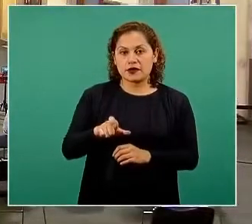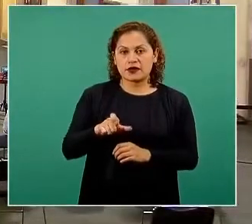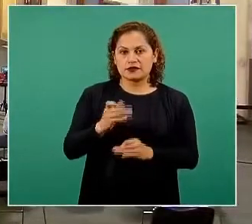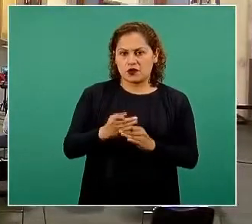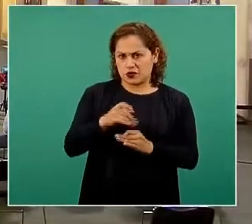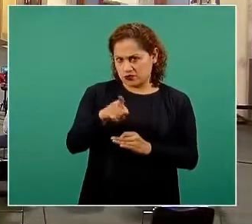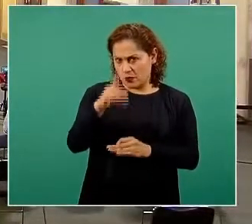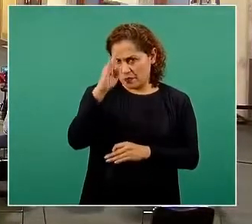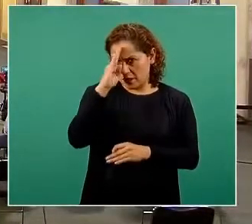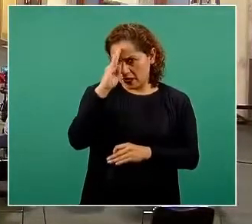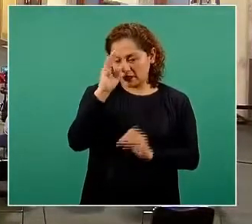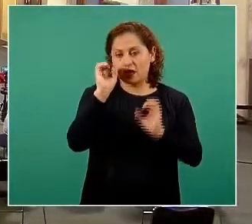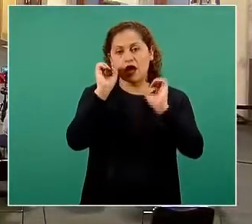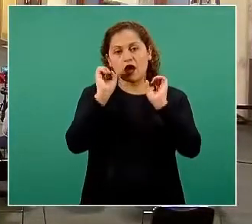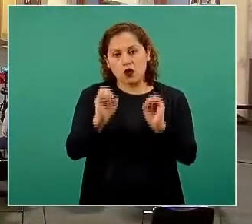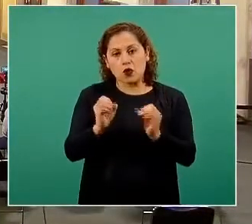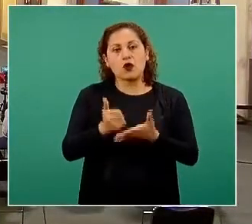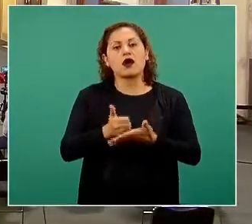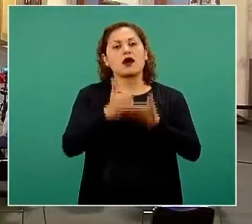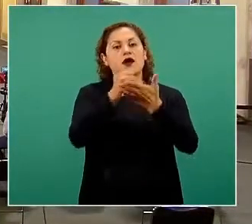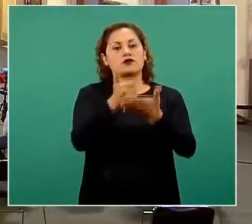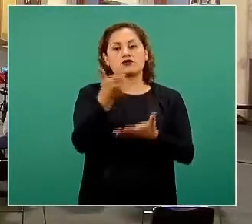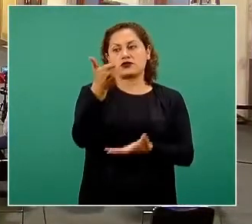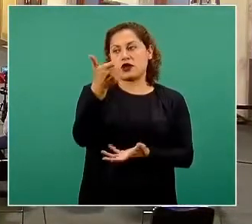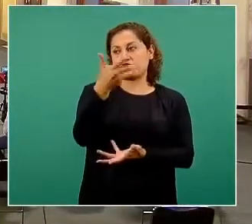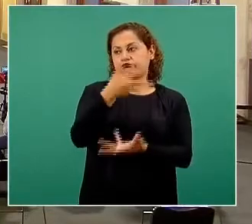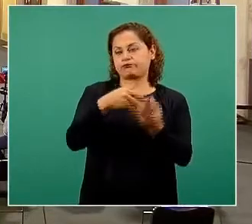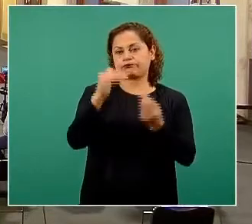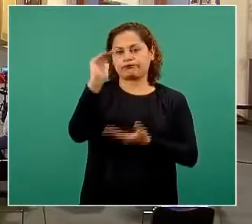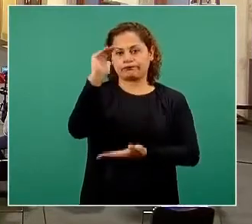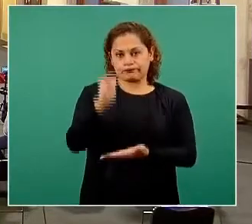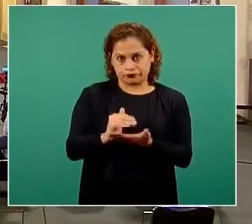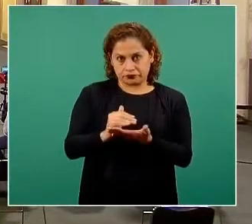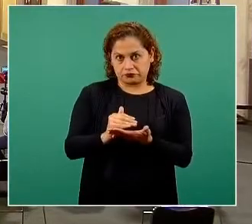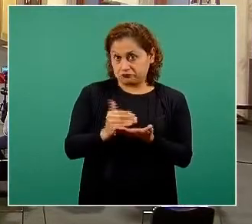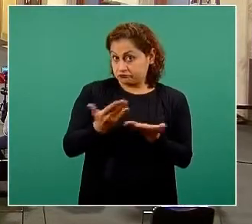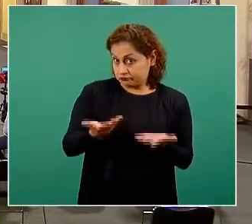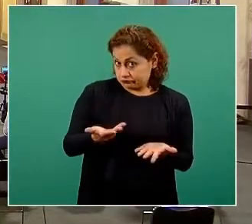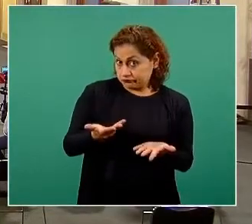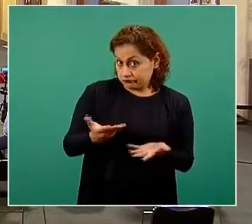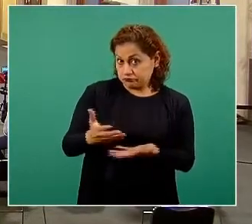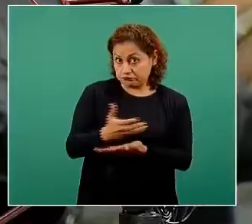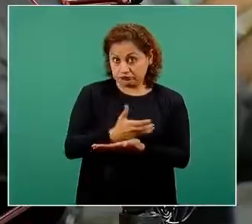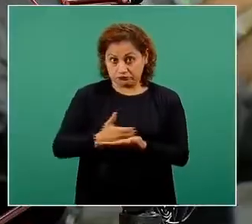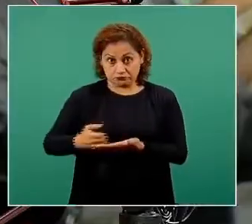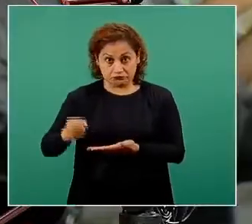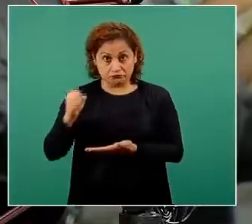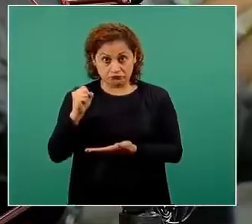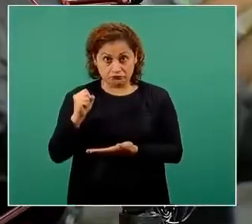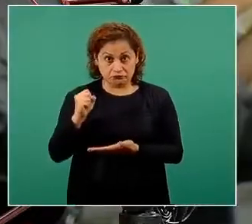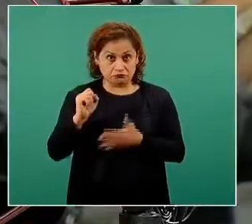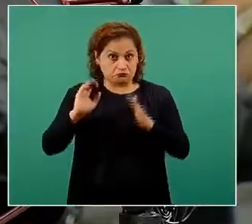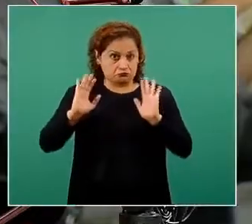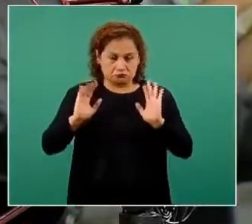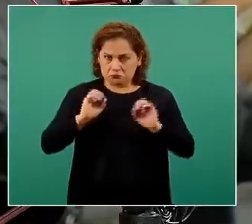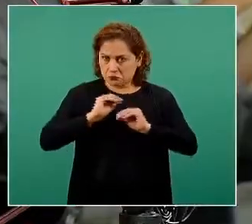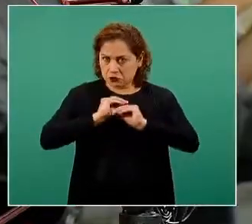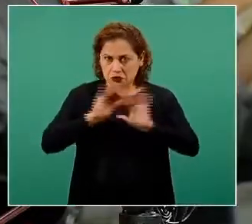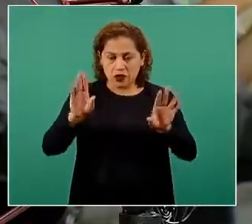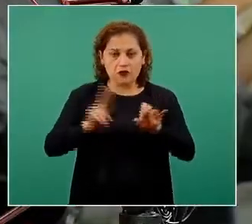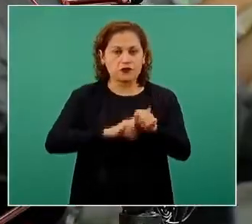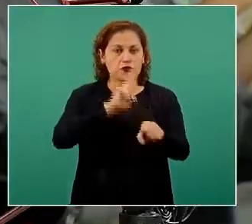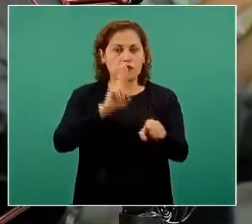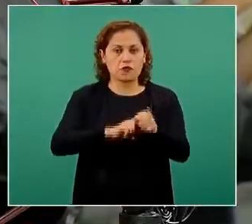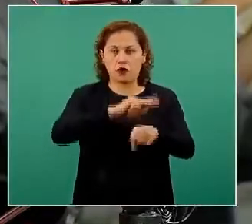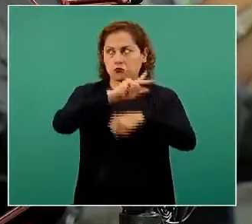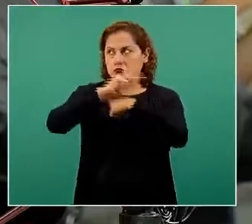¿O es un beneficio también económico que deja buenos dividendos y que estaría en todo su derecho cualquier nación de hacerlo? Y